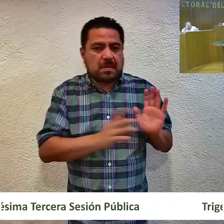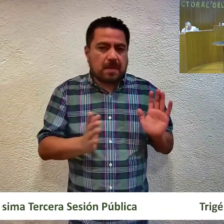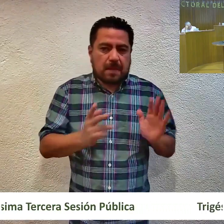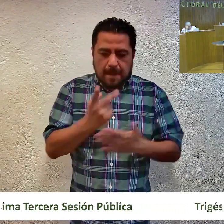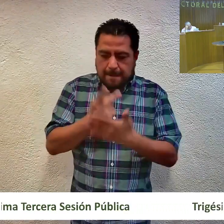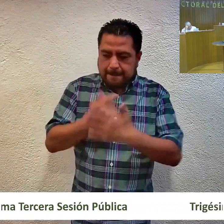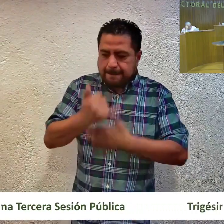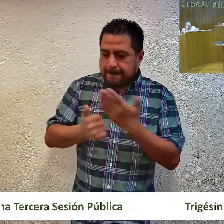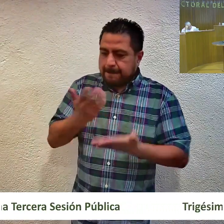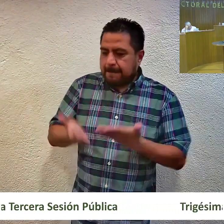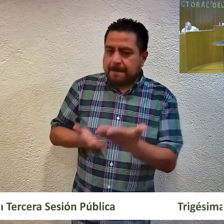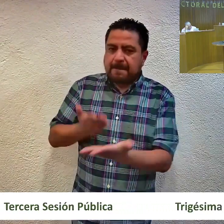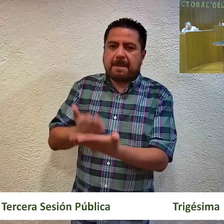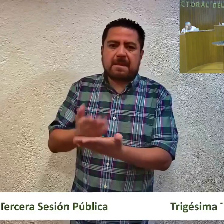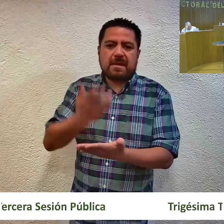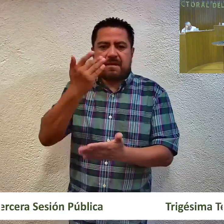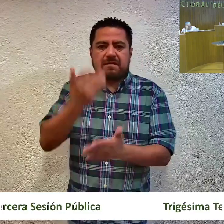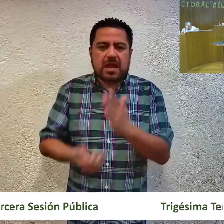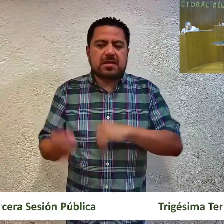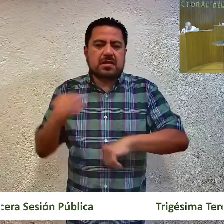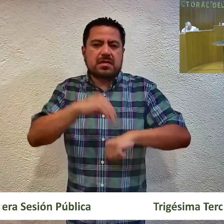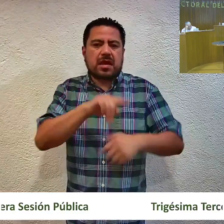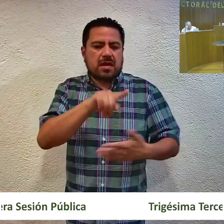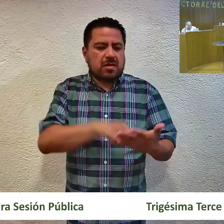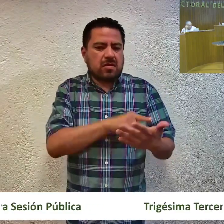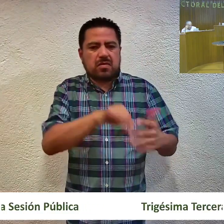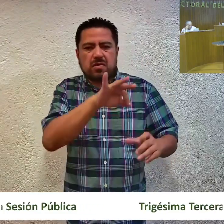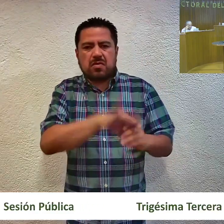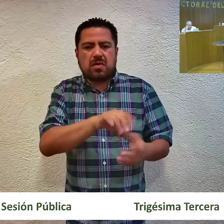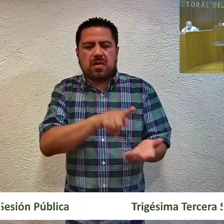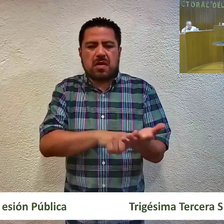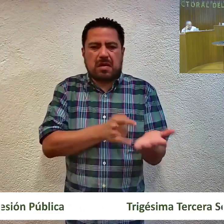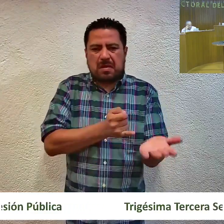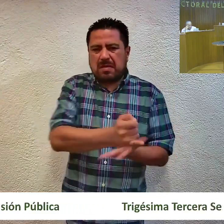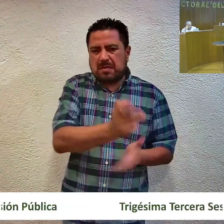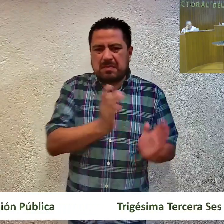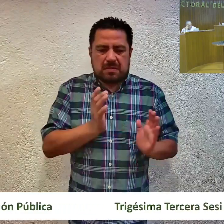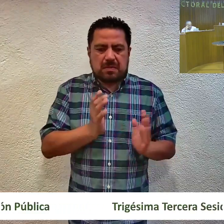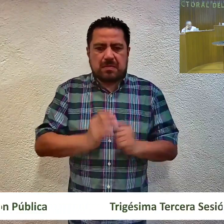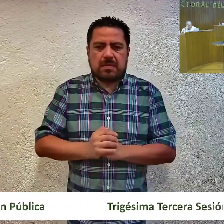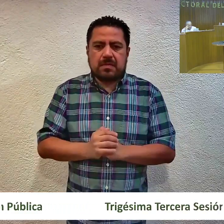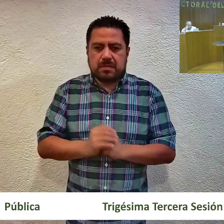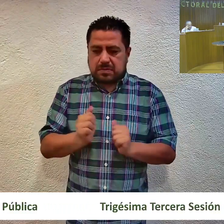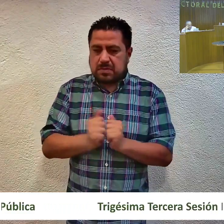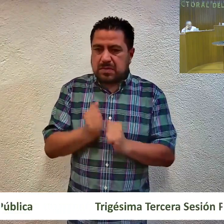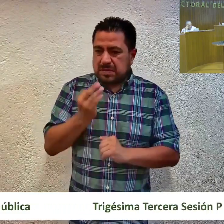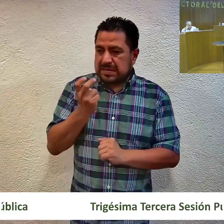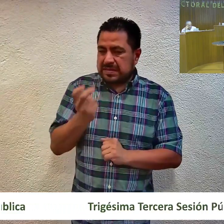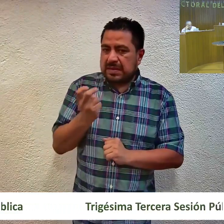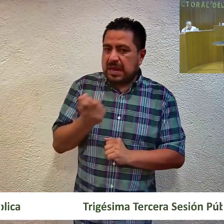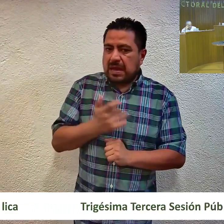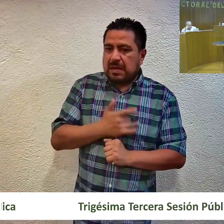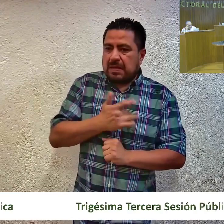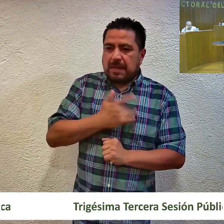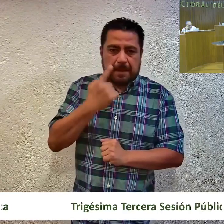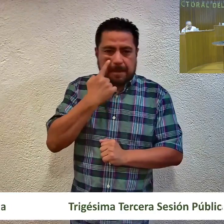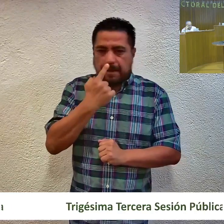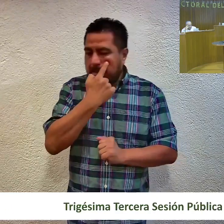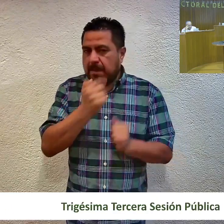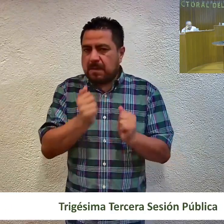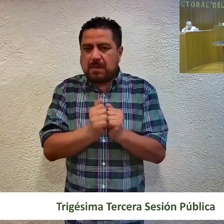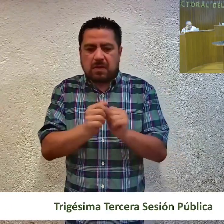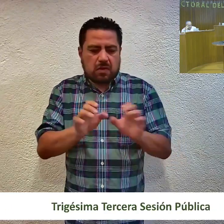proyecto se propone declarar infundado el juicio electoral y confirmar la resolución impugnada. Lo anterior se estima así porque obra en autos copia